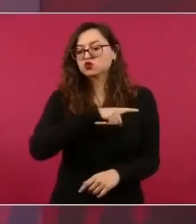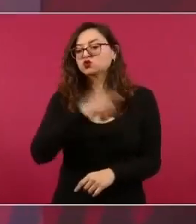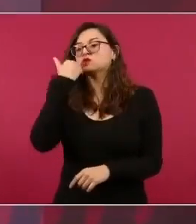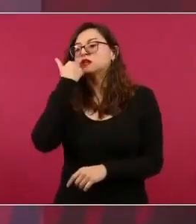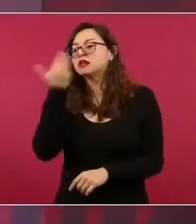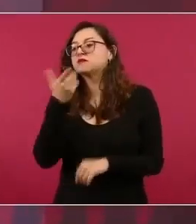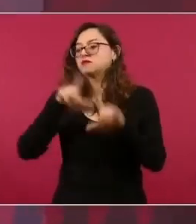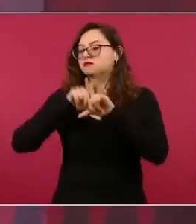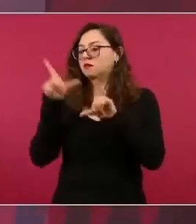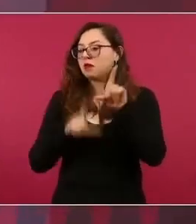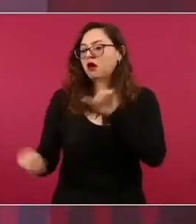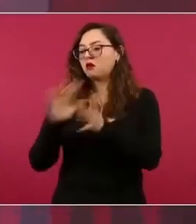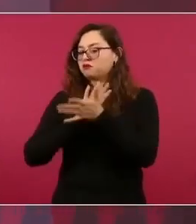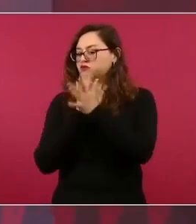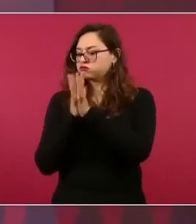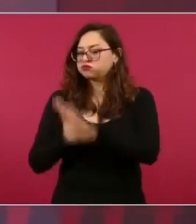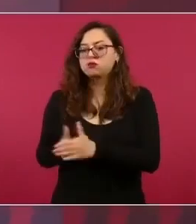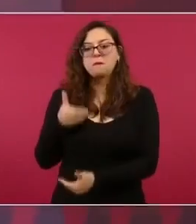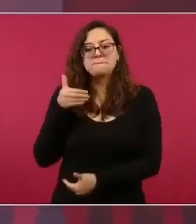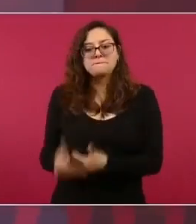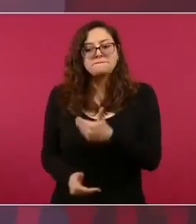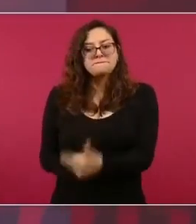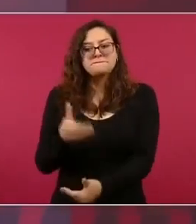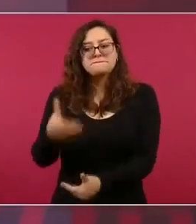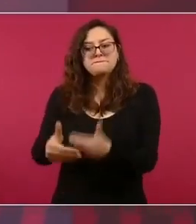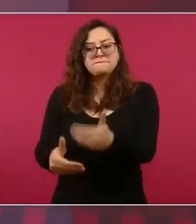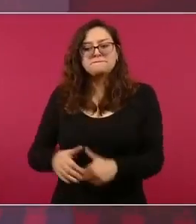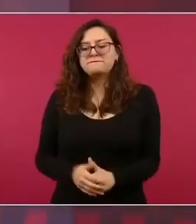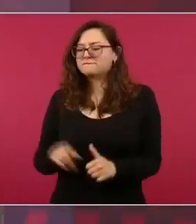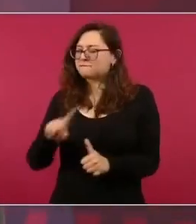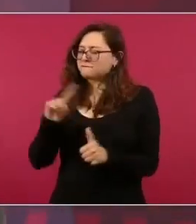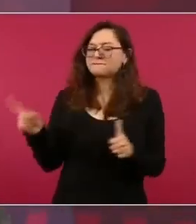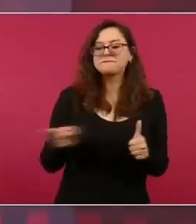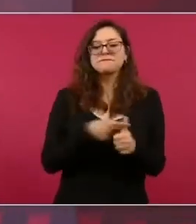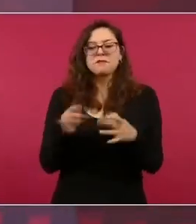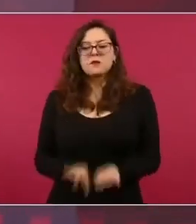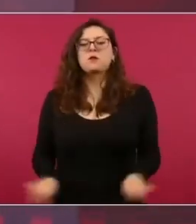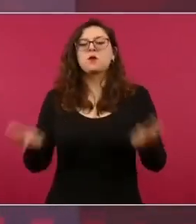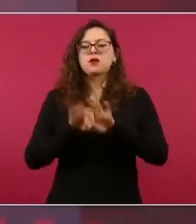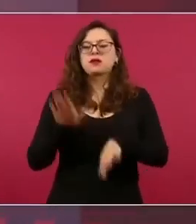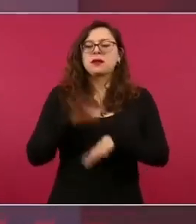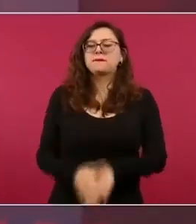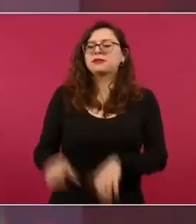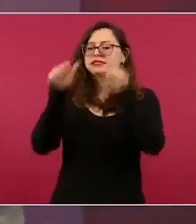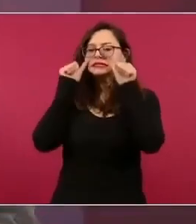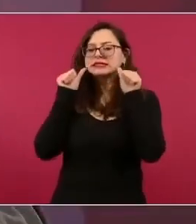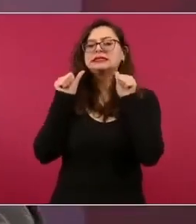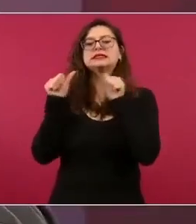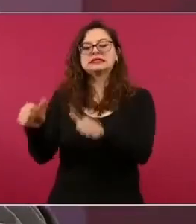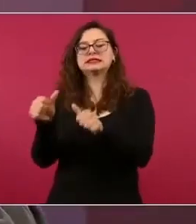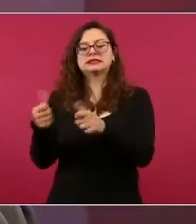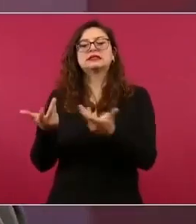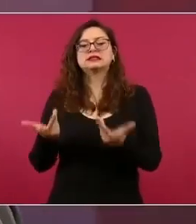para que el actor, el protagonista principal de la historia